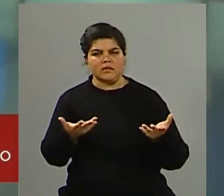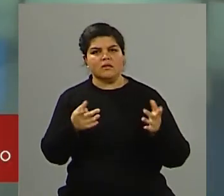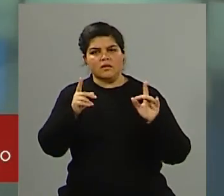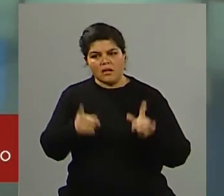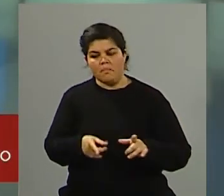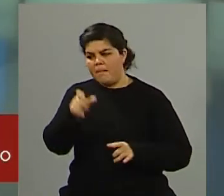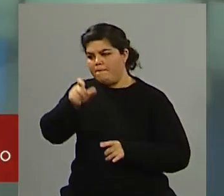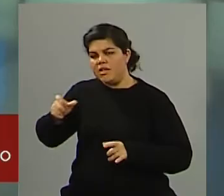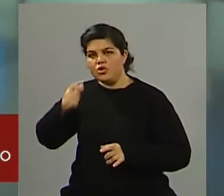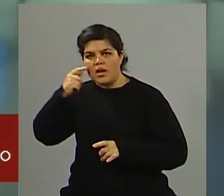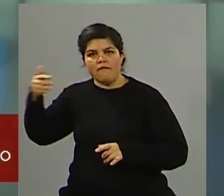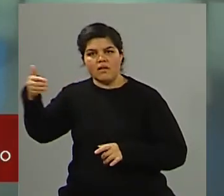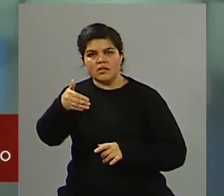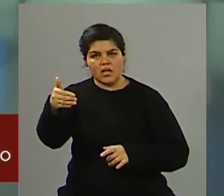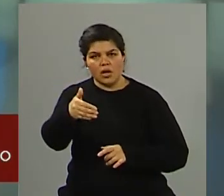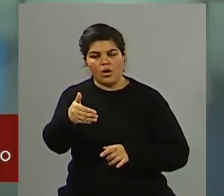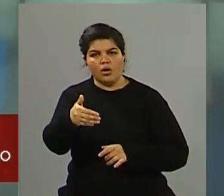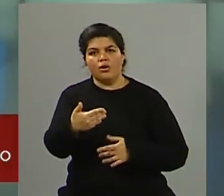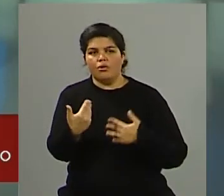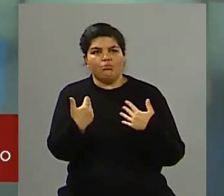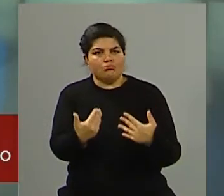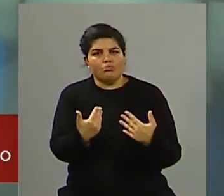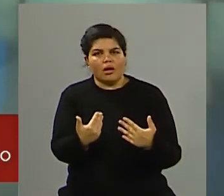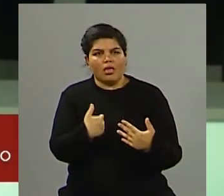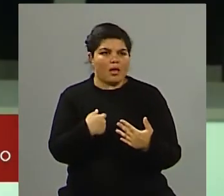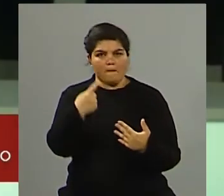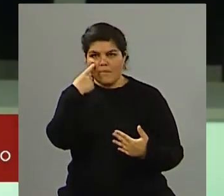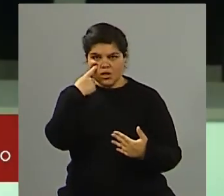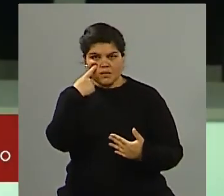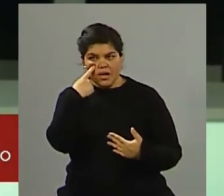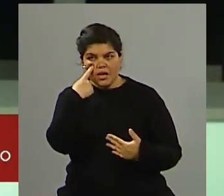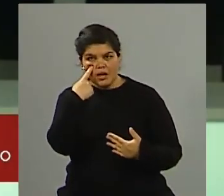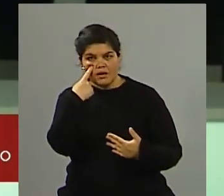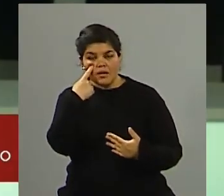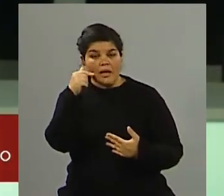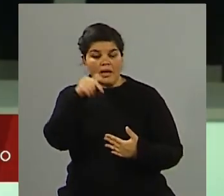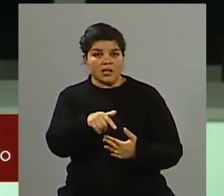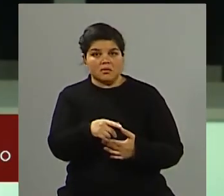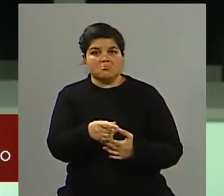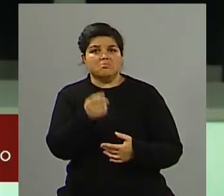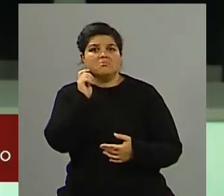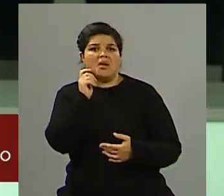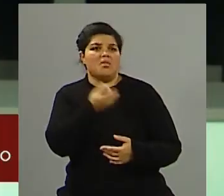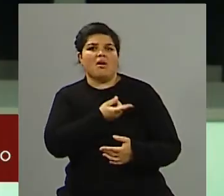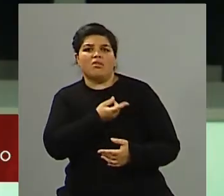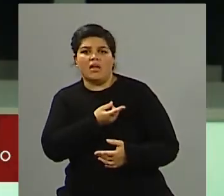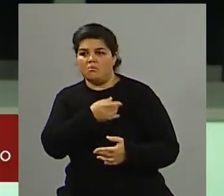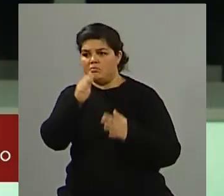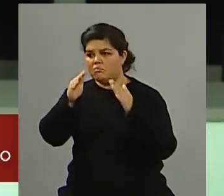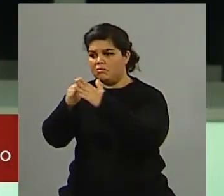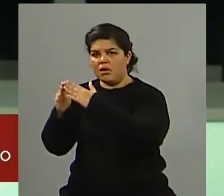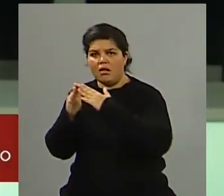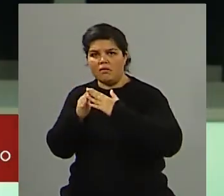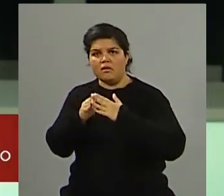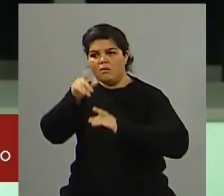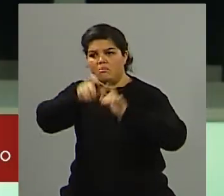la recepción municipal que todos los decimos, lo sabemos, el municipio es el primer eslabón donde un vecino va y plantea